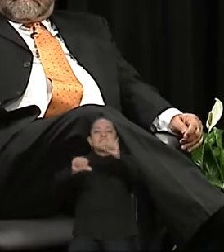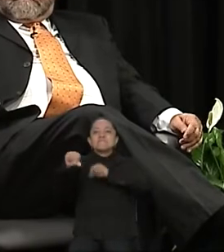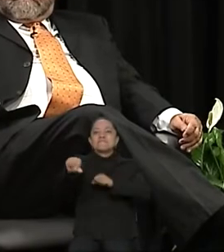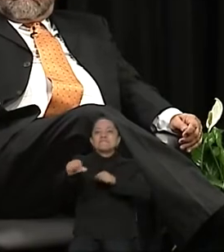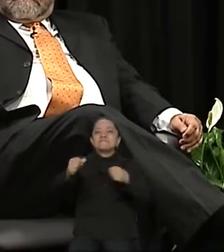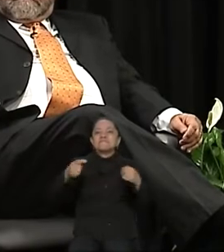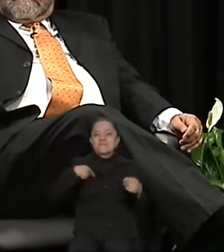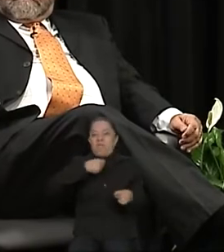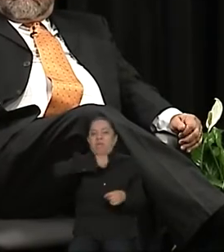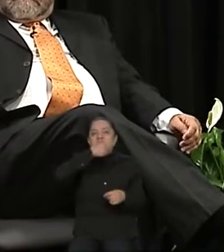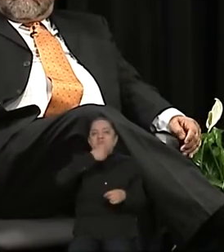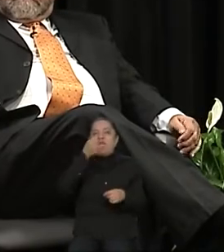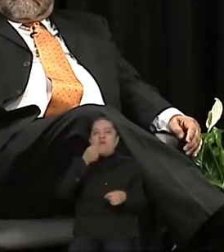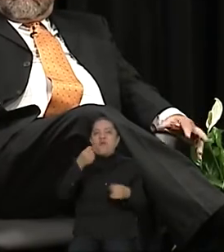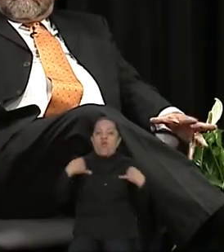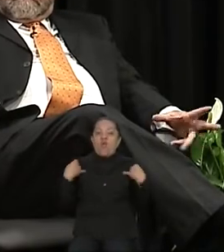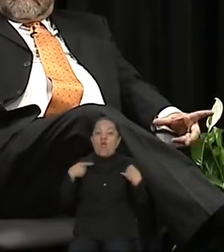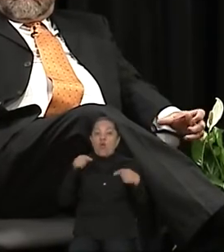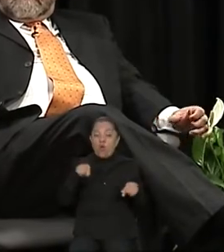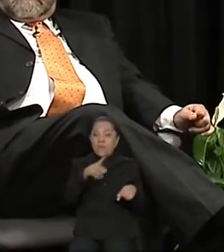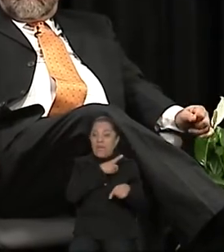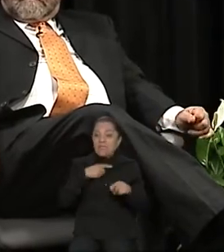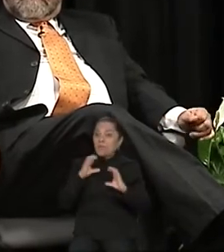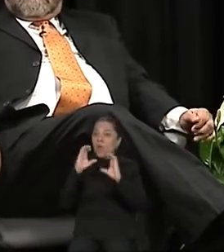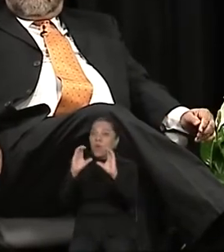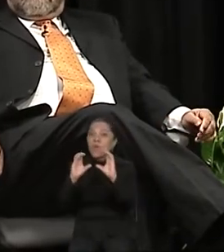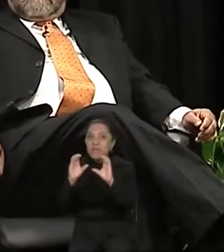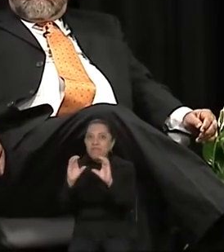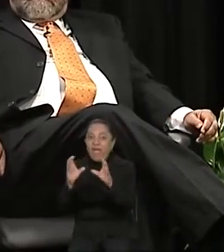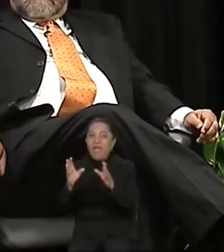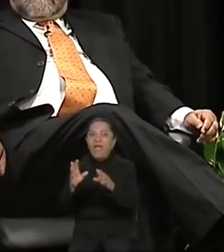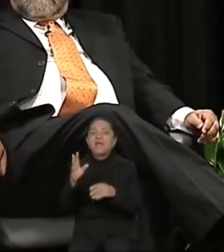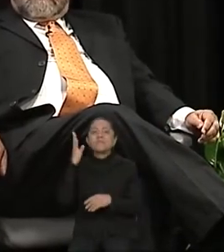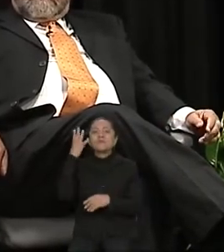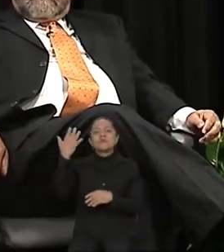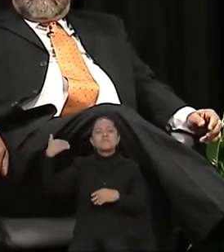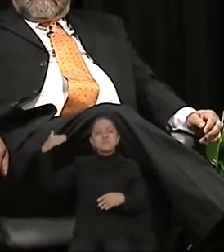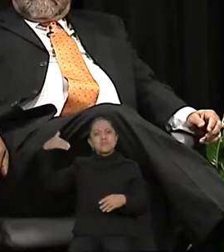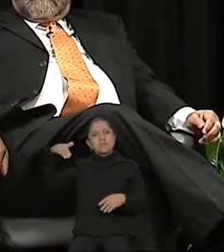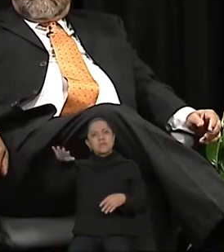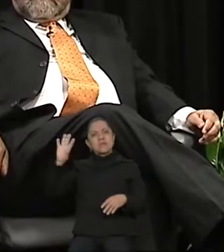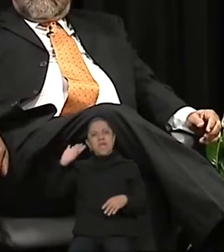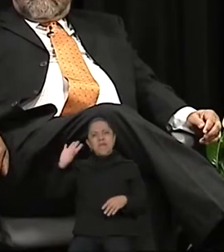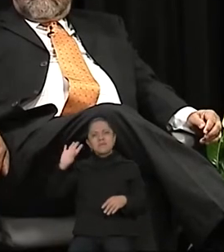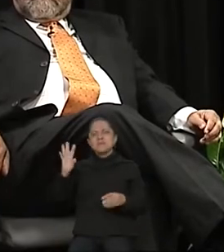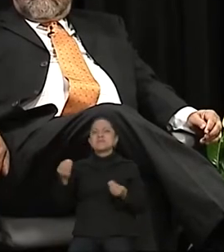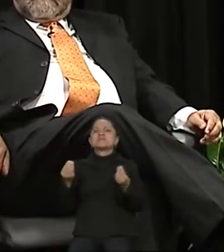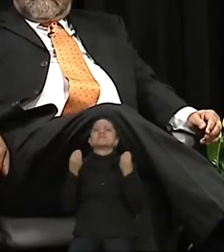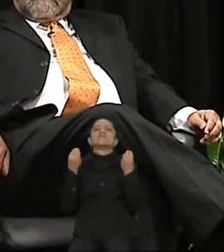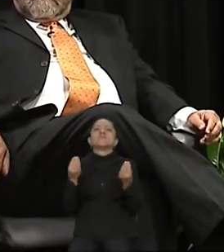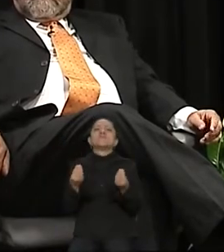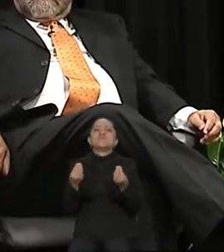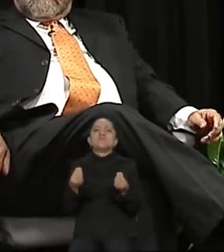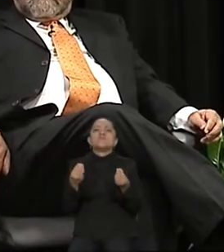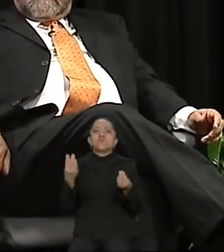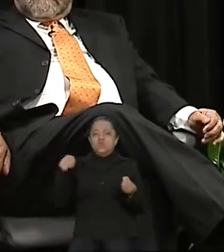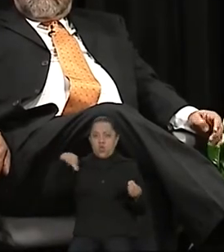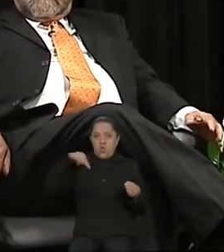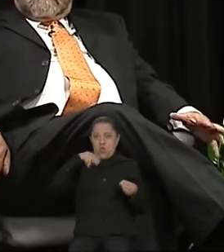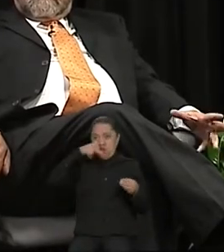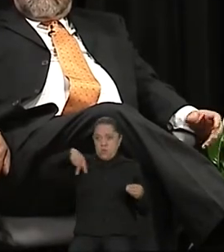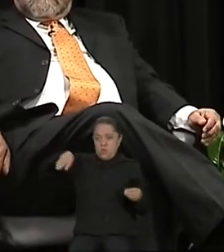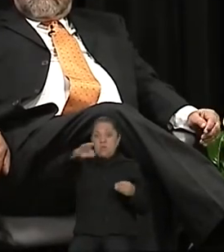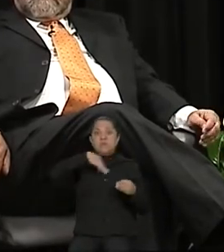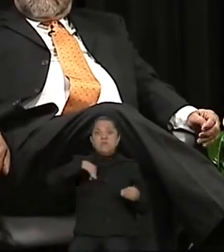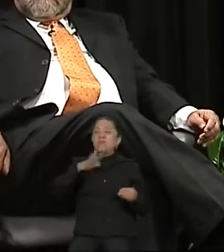los jóvenes los tenemos que cuidar. En tiempos atrás hay muchos de nosotros que no teníamos